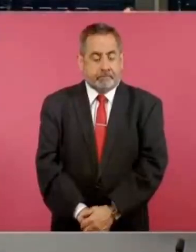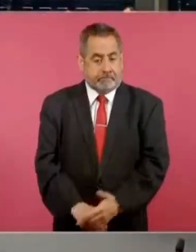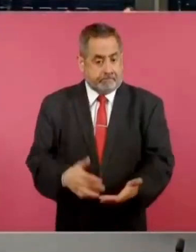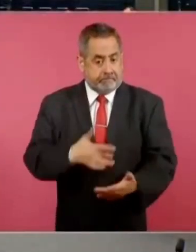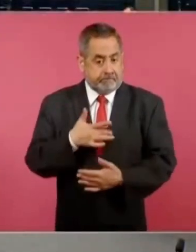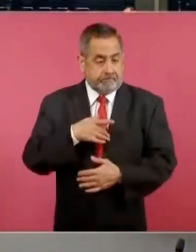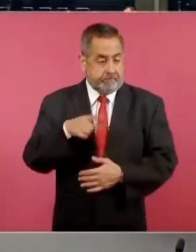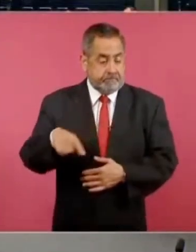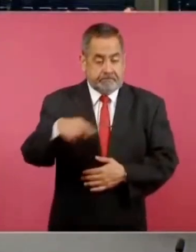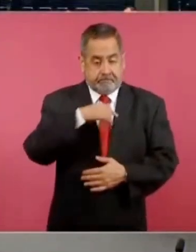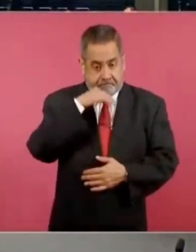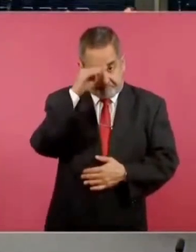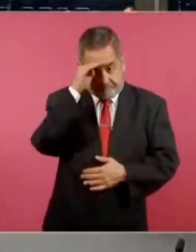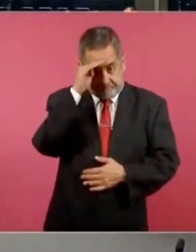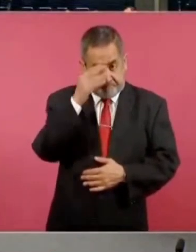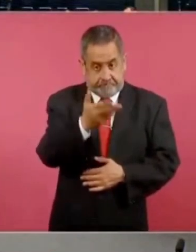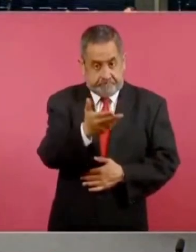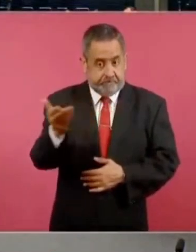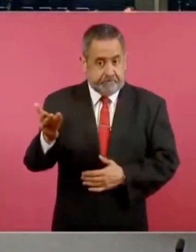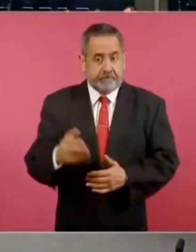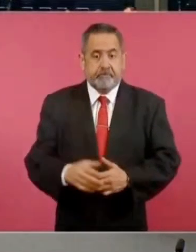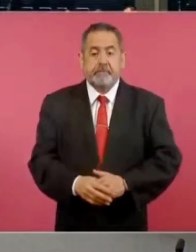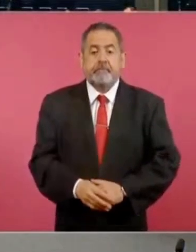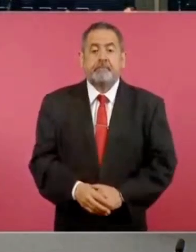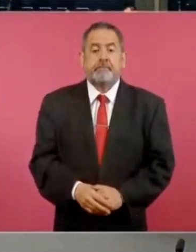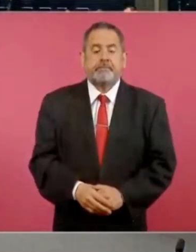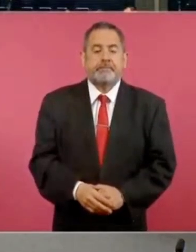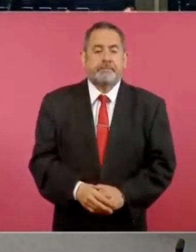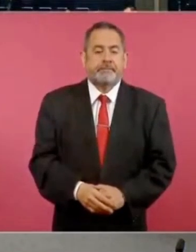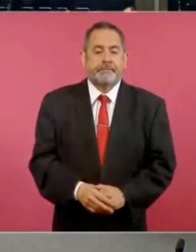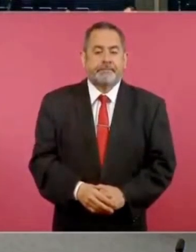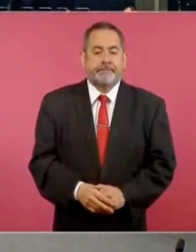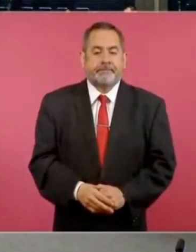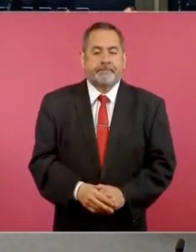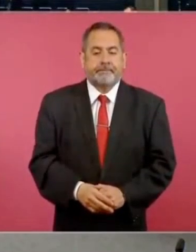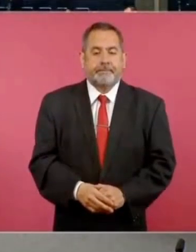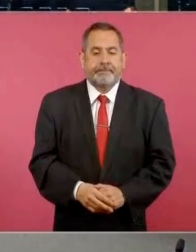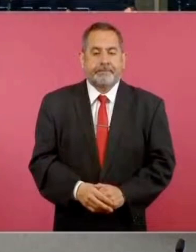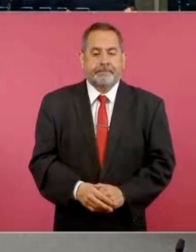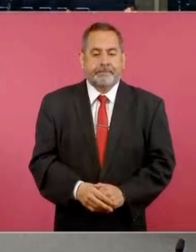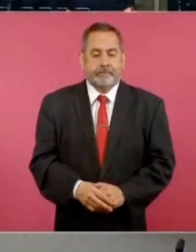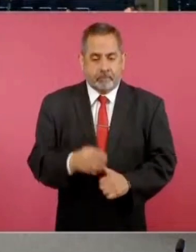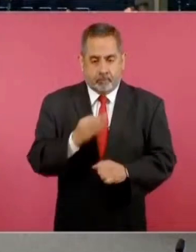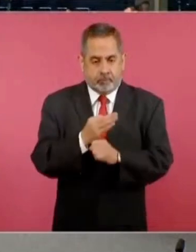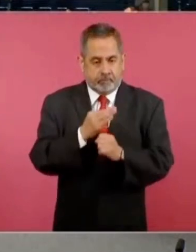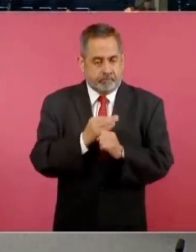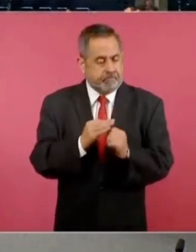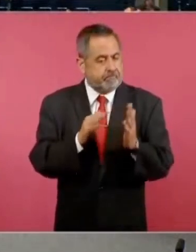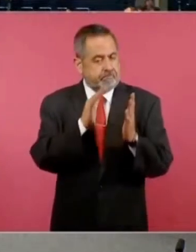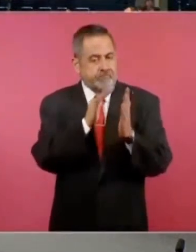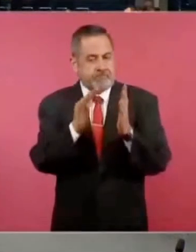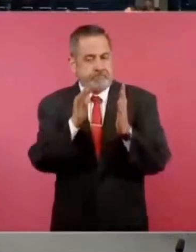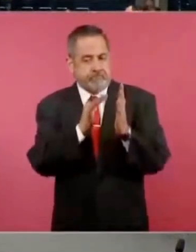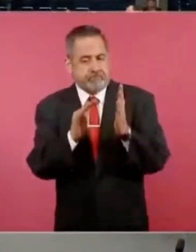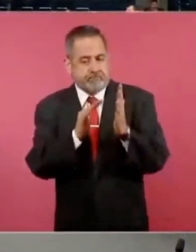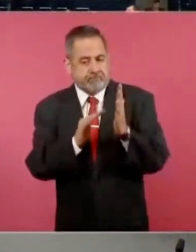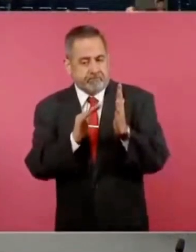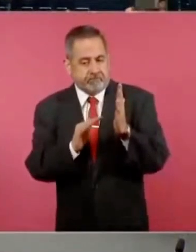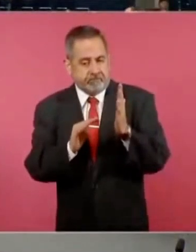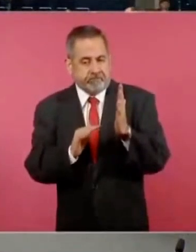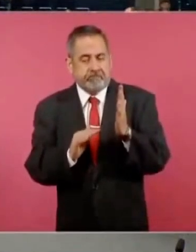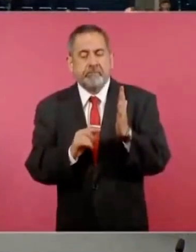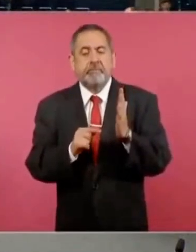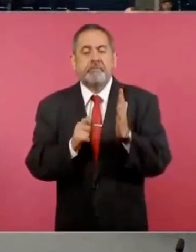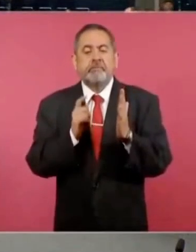Vamos a leer lo relacionado